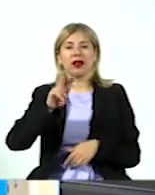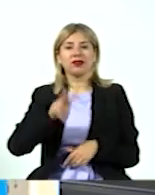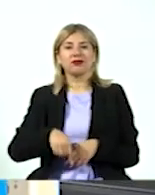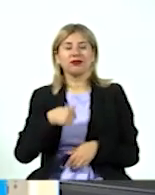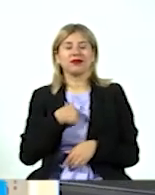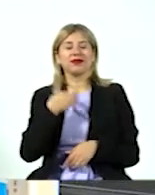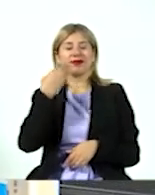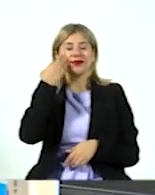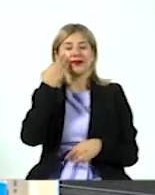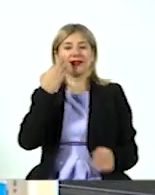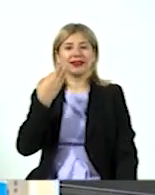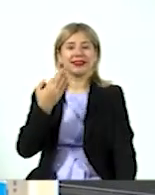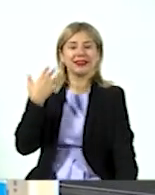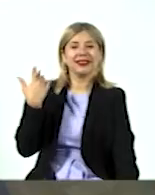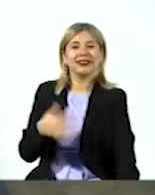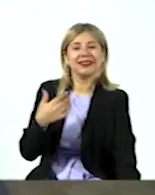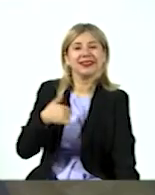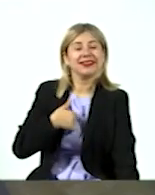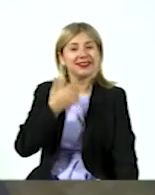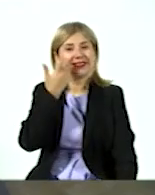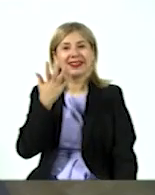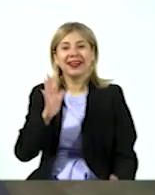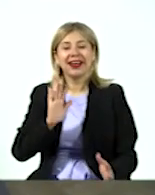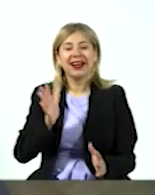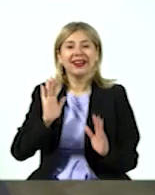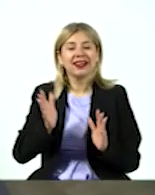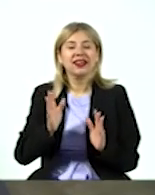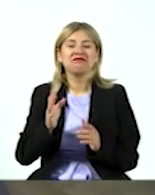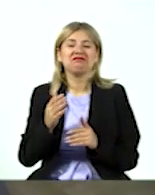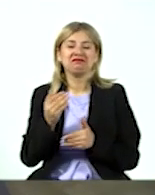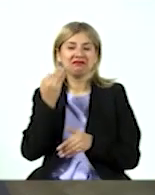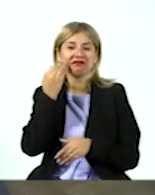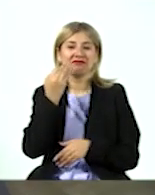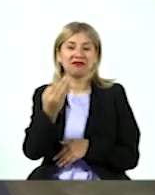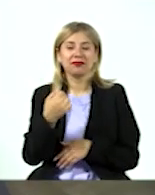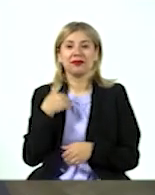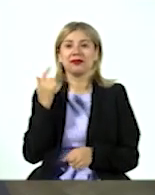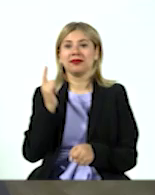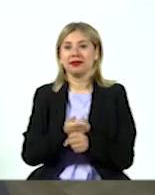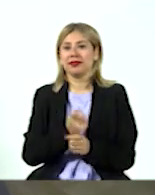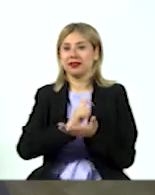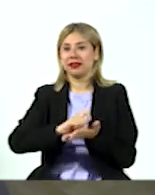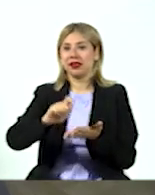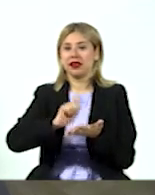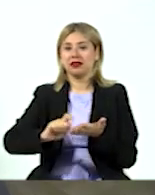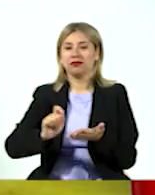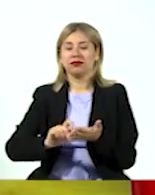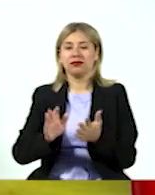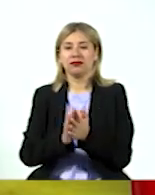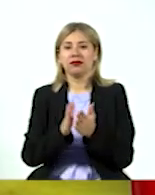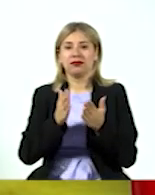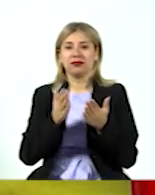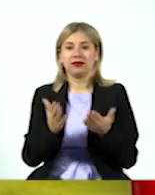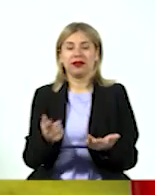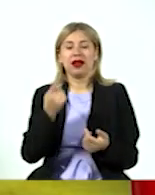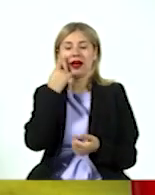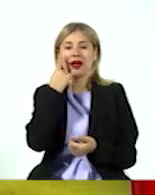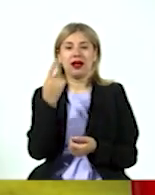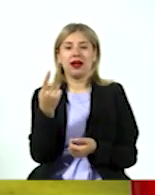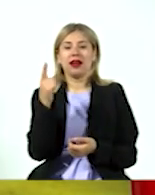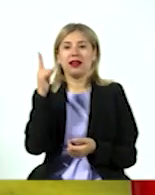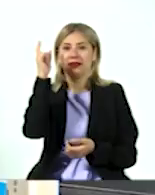más de lo que yo esperaba en que la obra saliera, porque la verdad es que descubrí que escribir un libro tiene pues sus asegúnes, sus